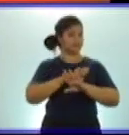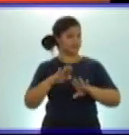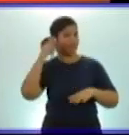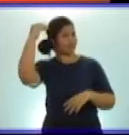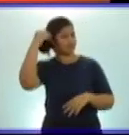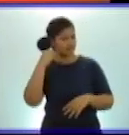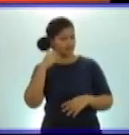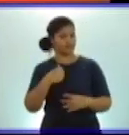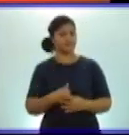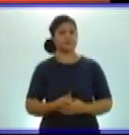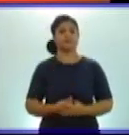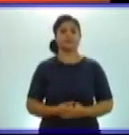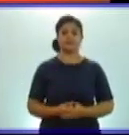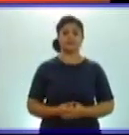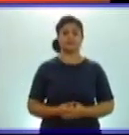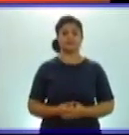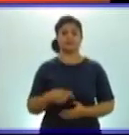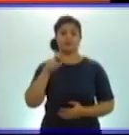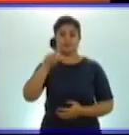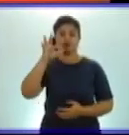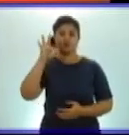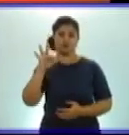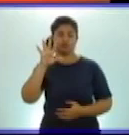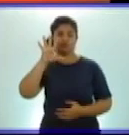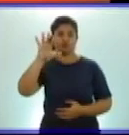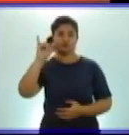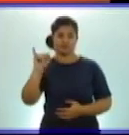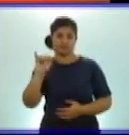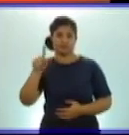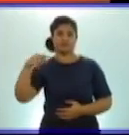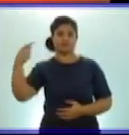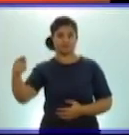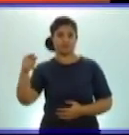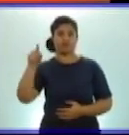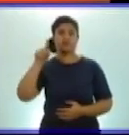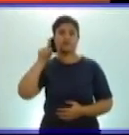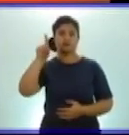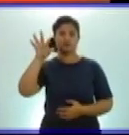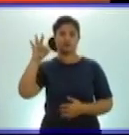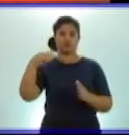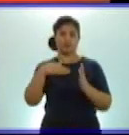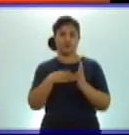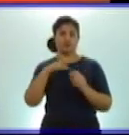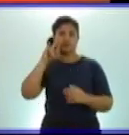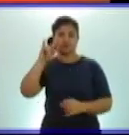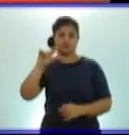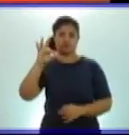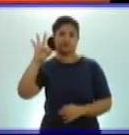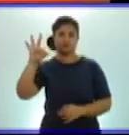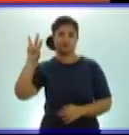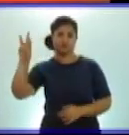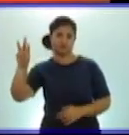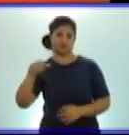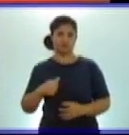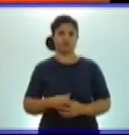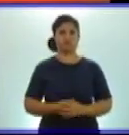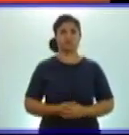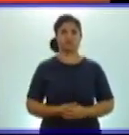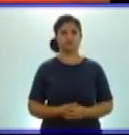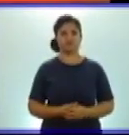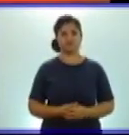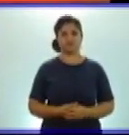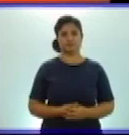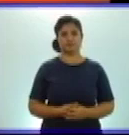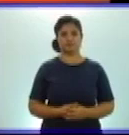1856 y 18938. Aquí tenemos un número de cuatro lugares y un número de